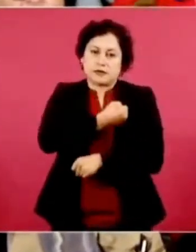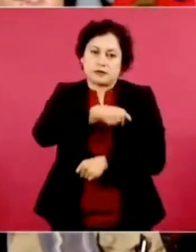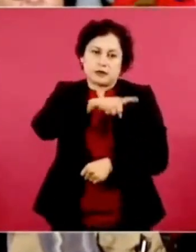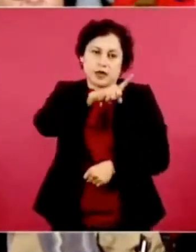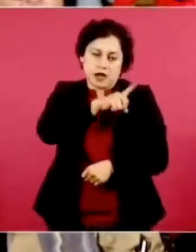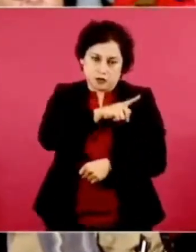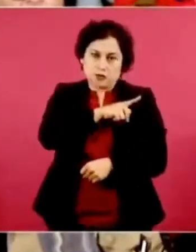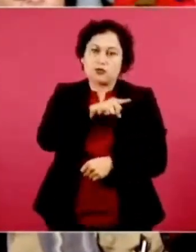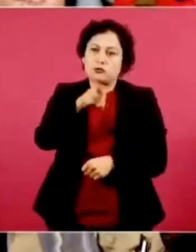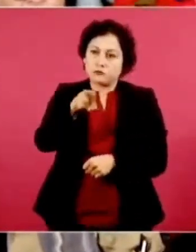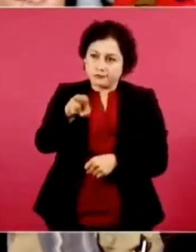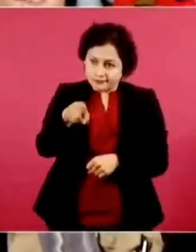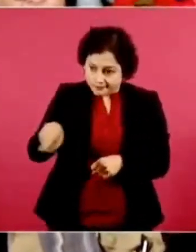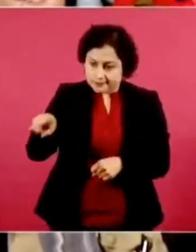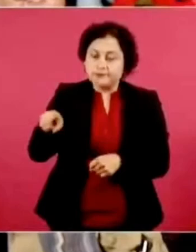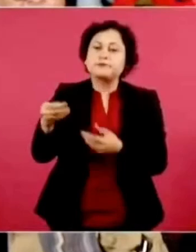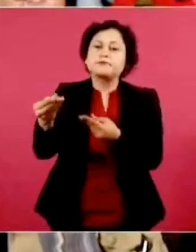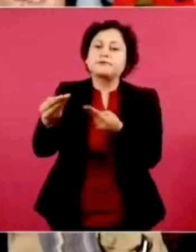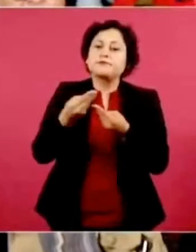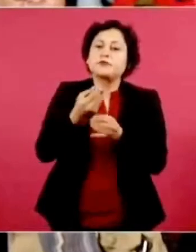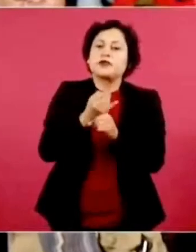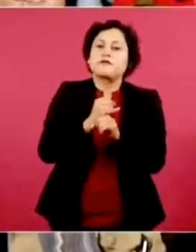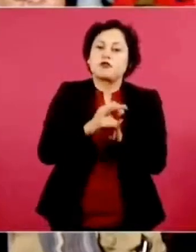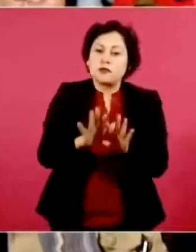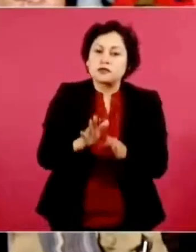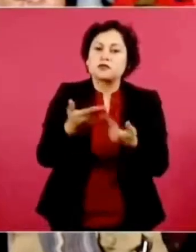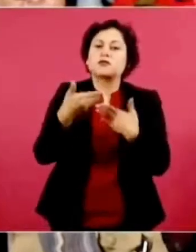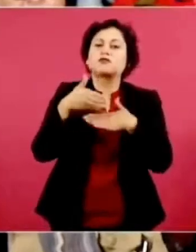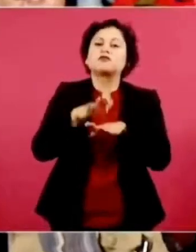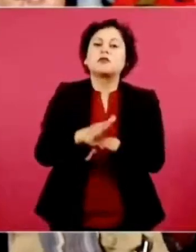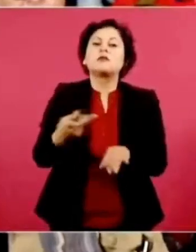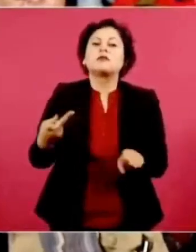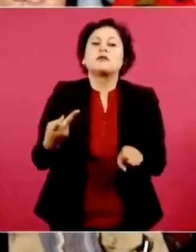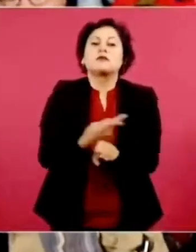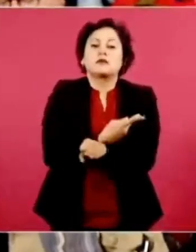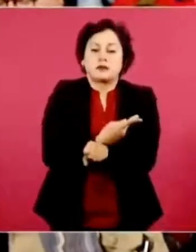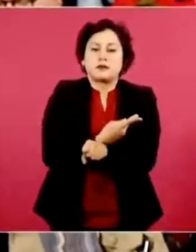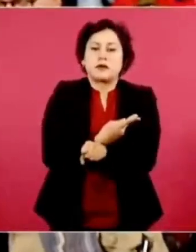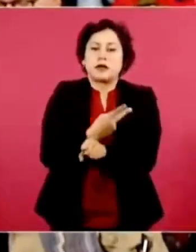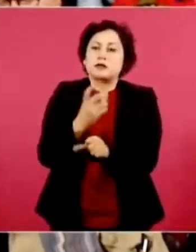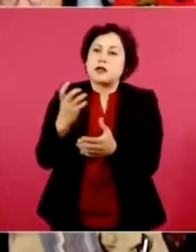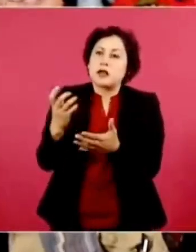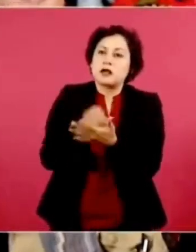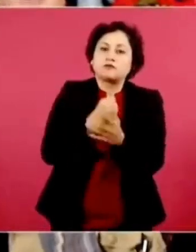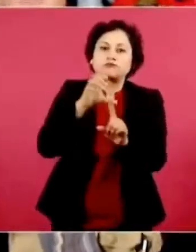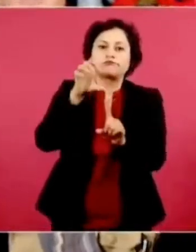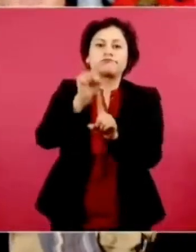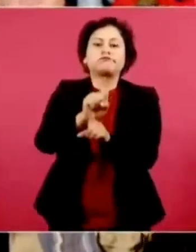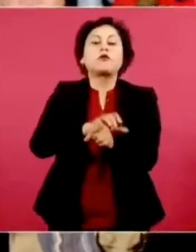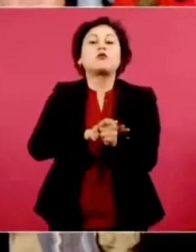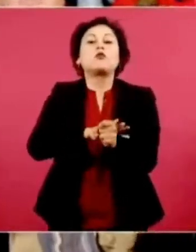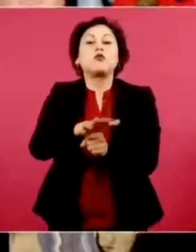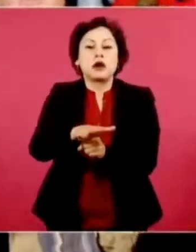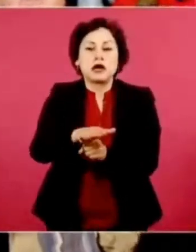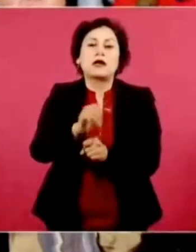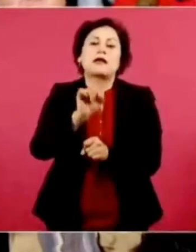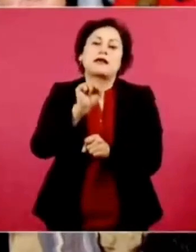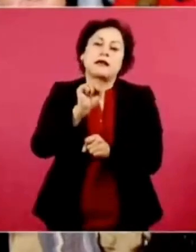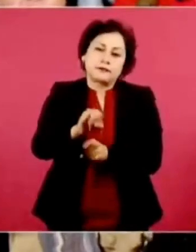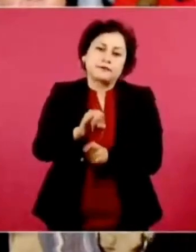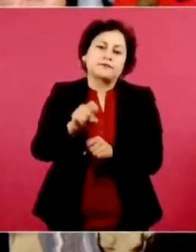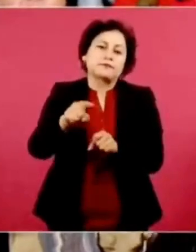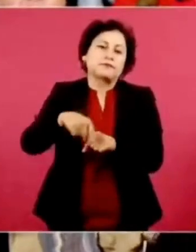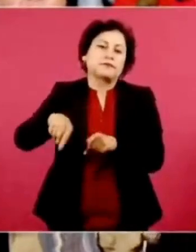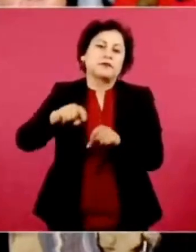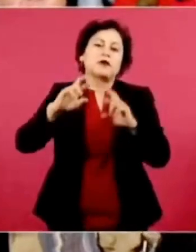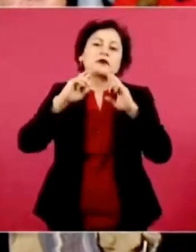para que se informe respecto a los logros y se realice esta reunión con distintos grupos